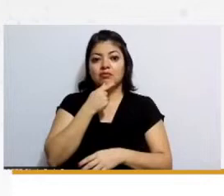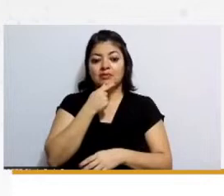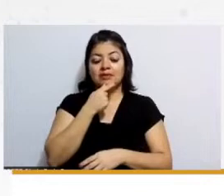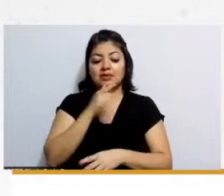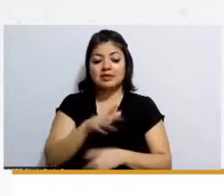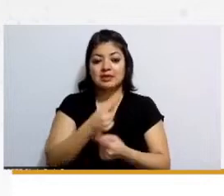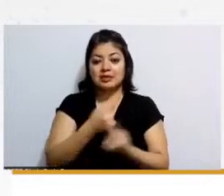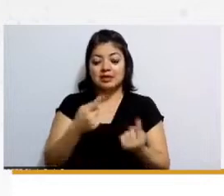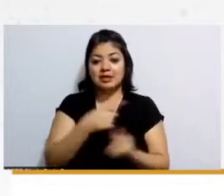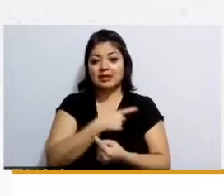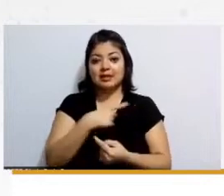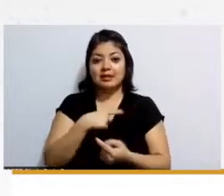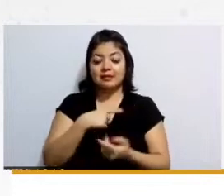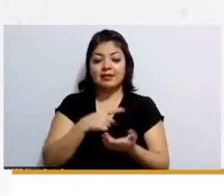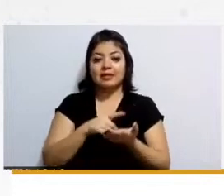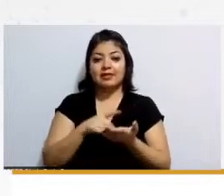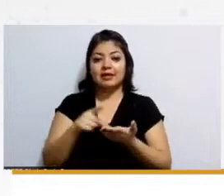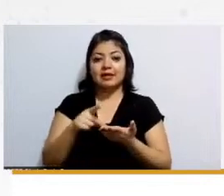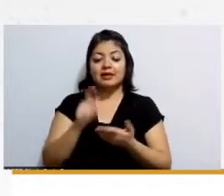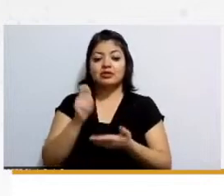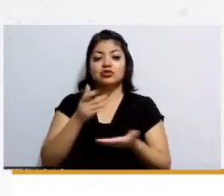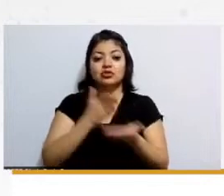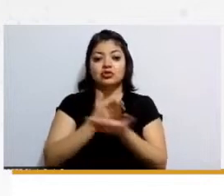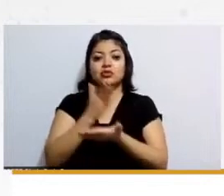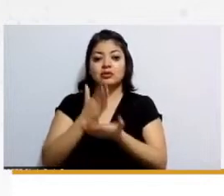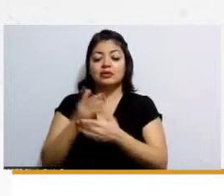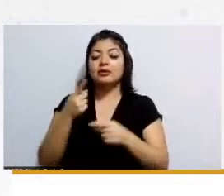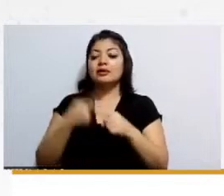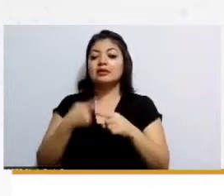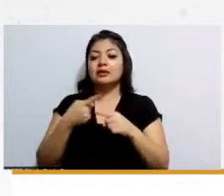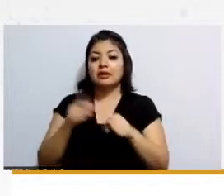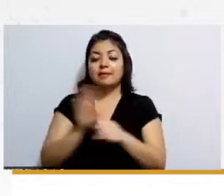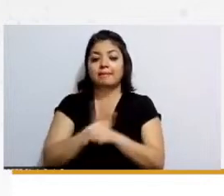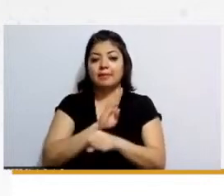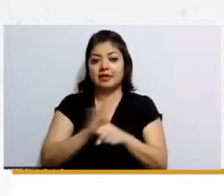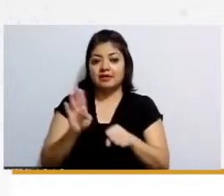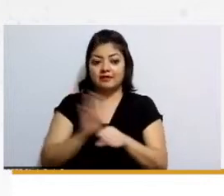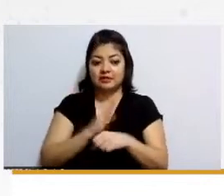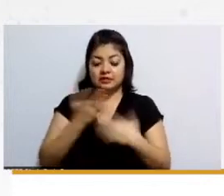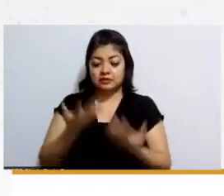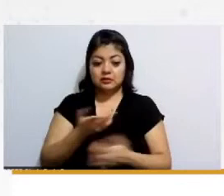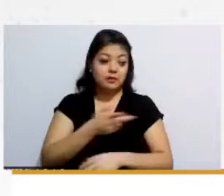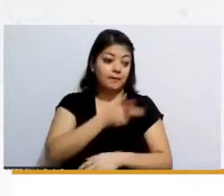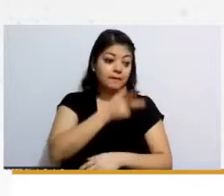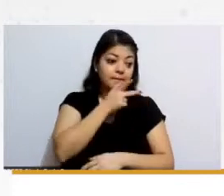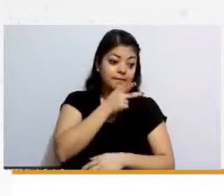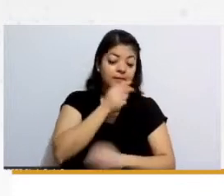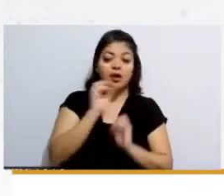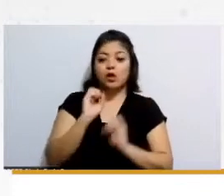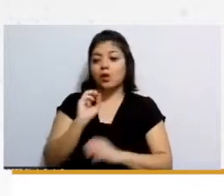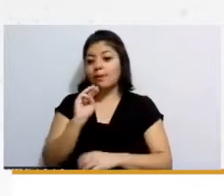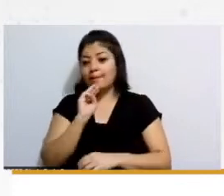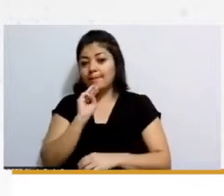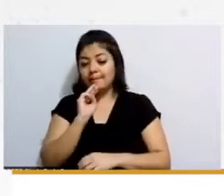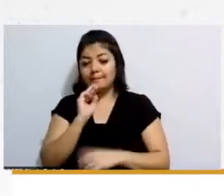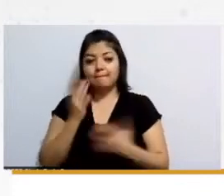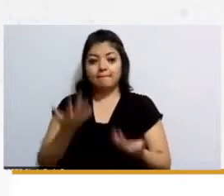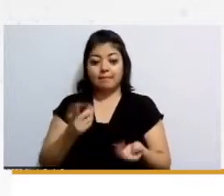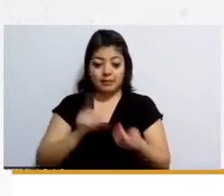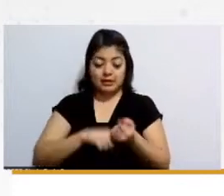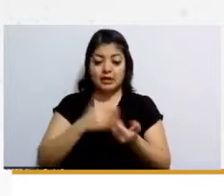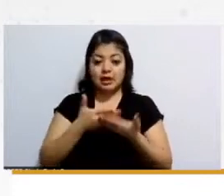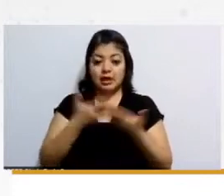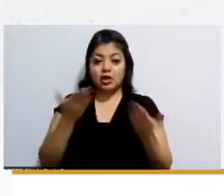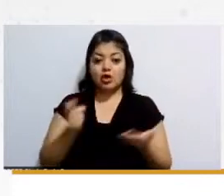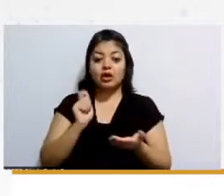derecho a acceder solo con un beneficiario o sea puede tu papá o puede tu mamá ahora sí decide con melón o